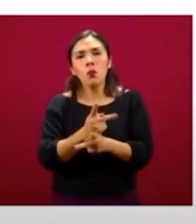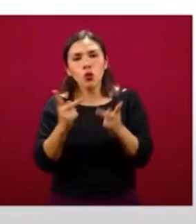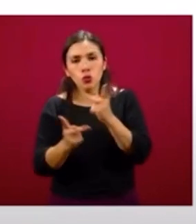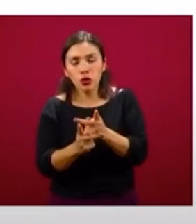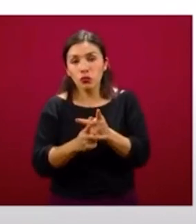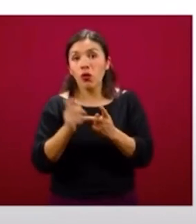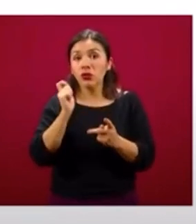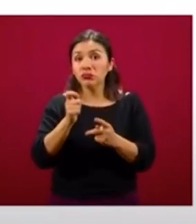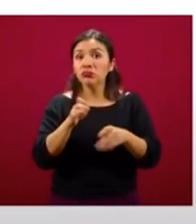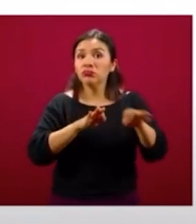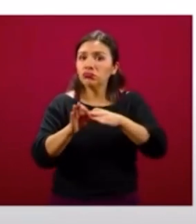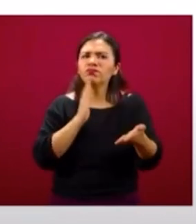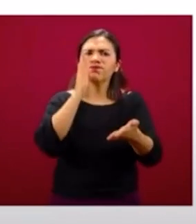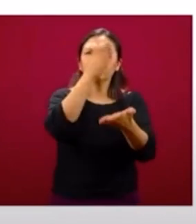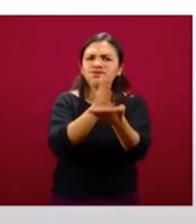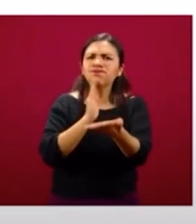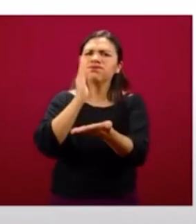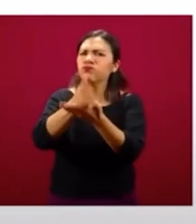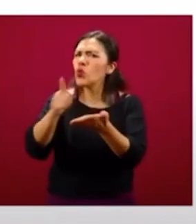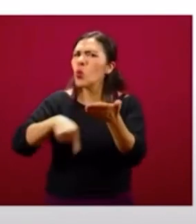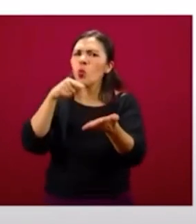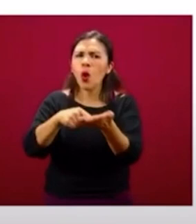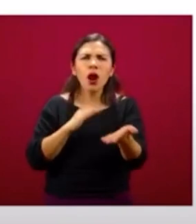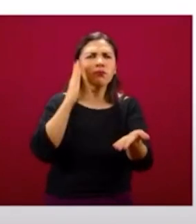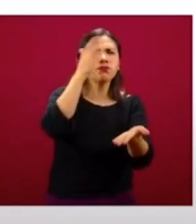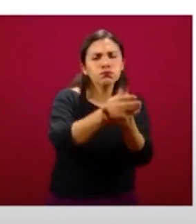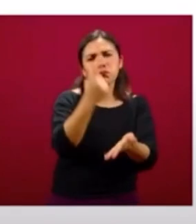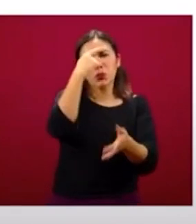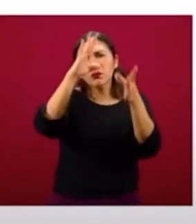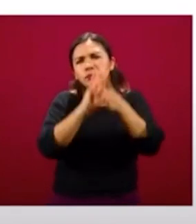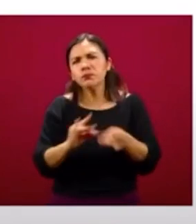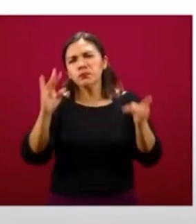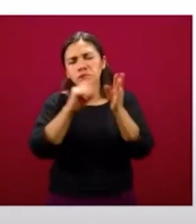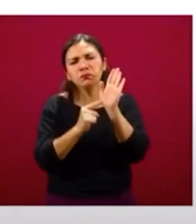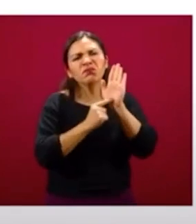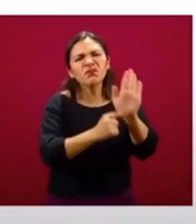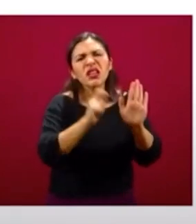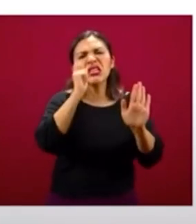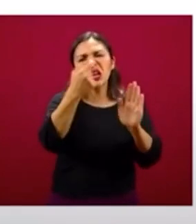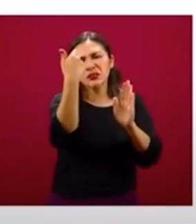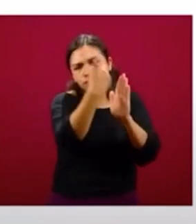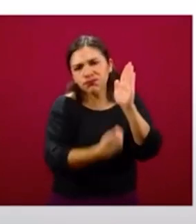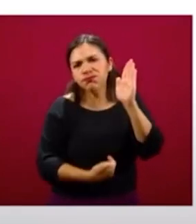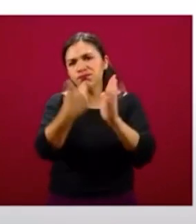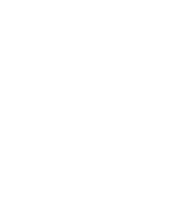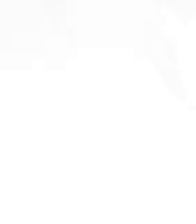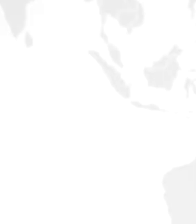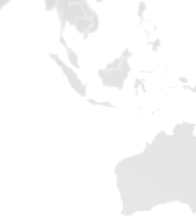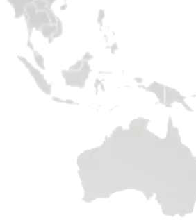directamente a ejidos y a comunidades para dar a conocer de qué se trata el programa.